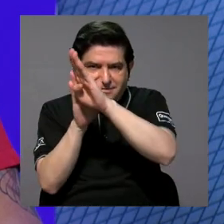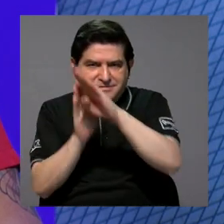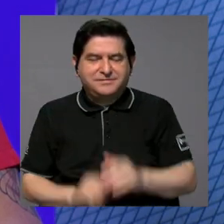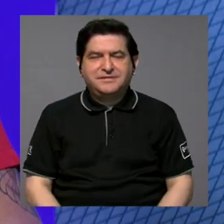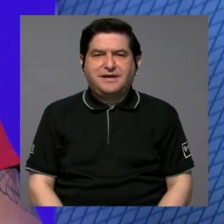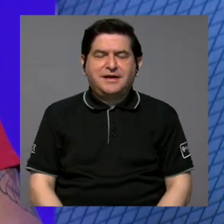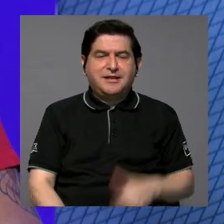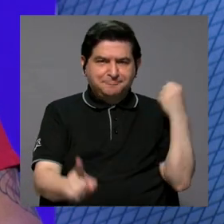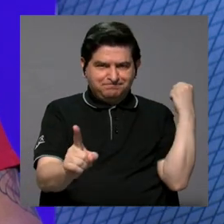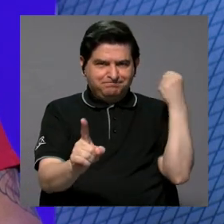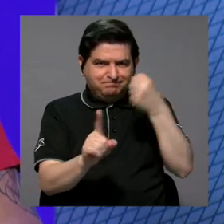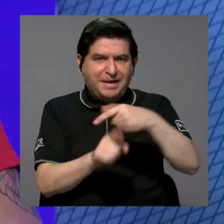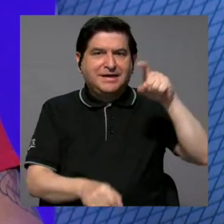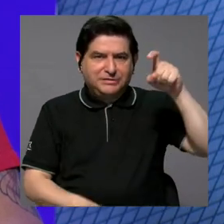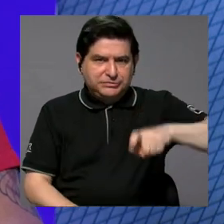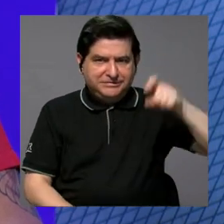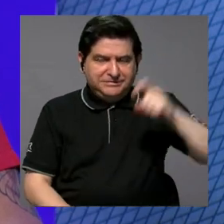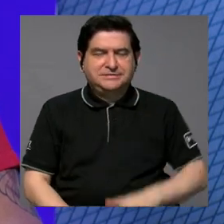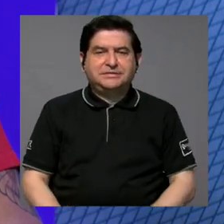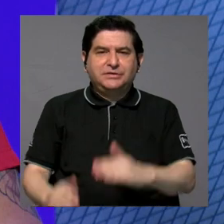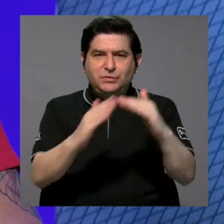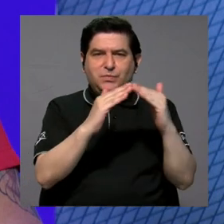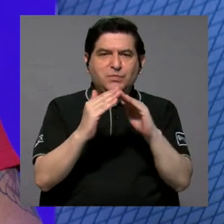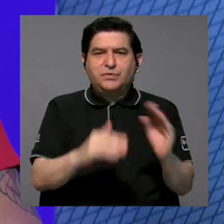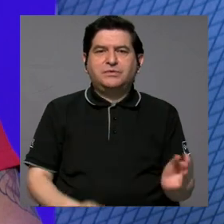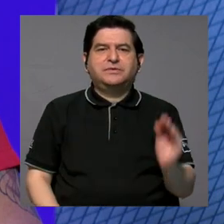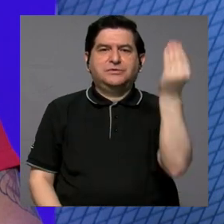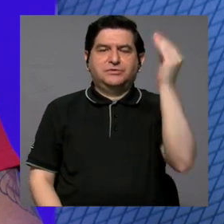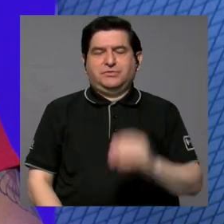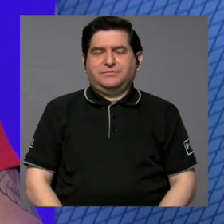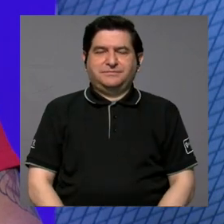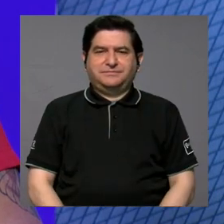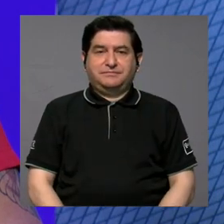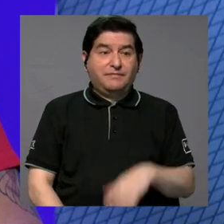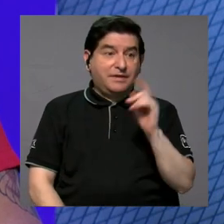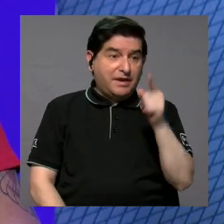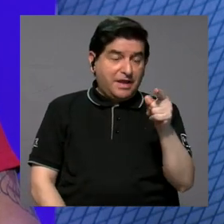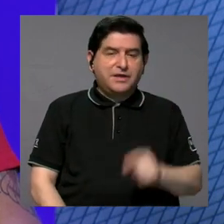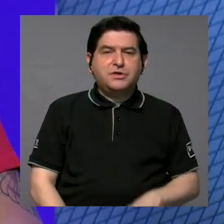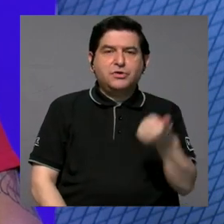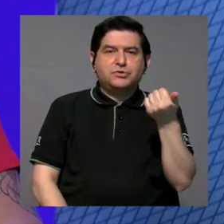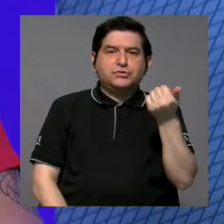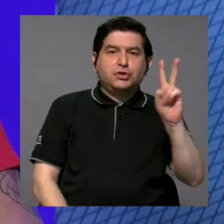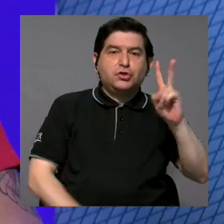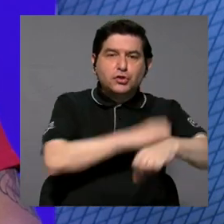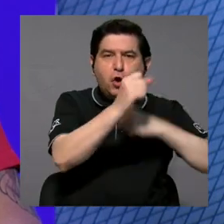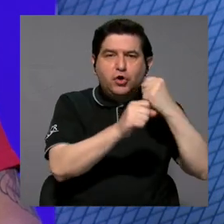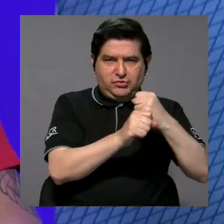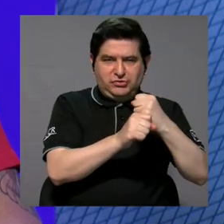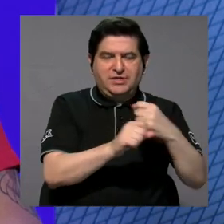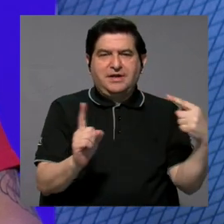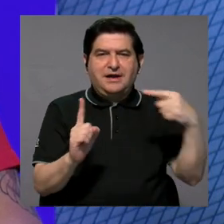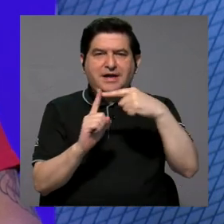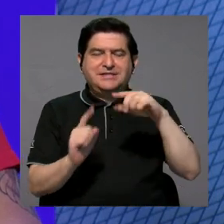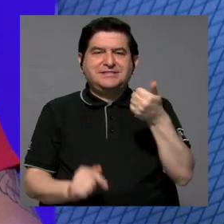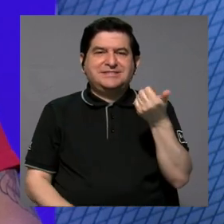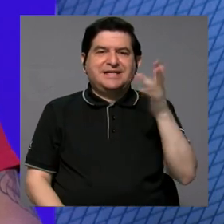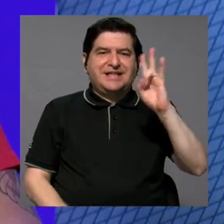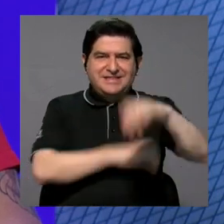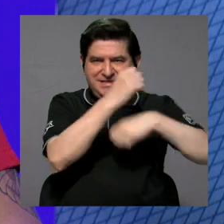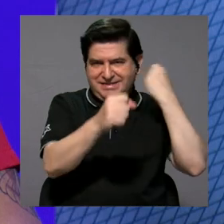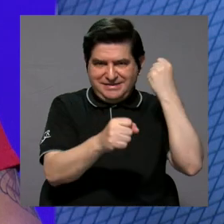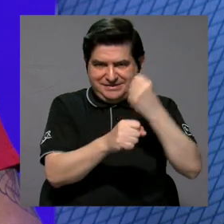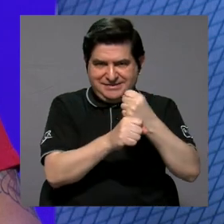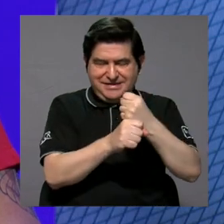tenemos que impactar prioritariamente a población joven. Población joven que está entre los 12 años aproximadamente hasta los 17